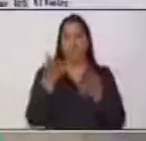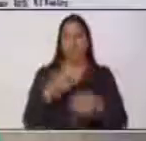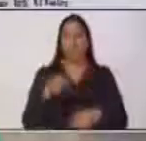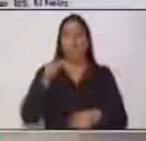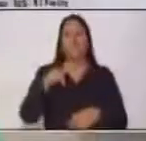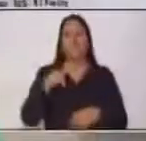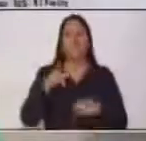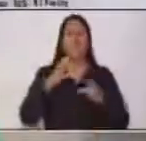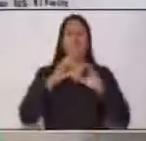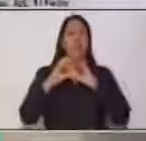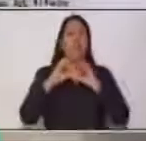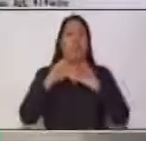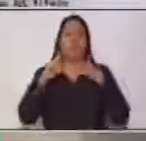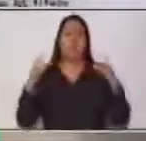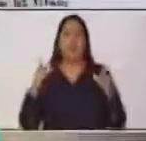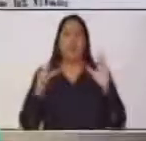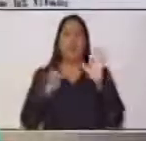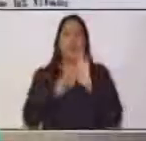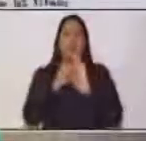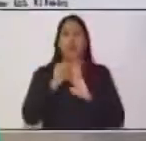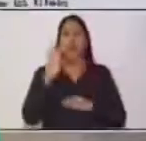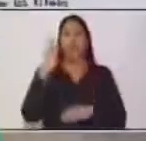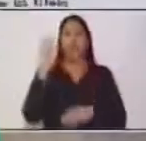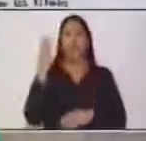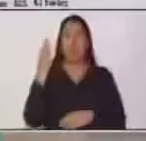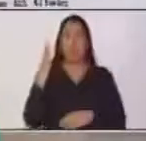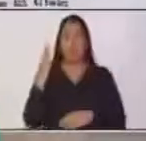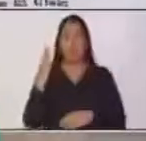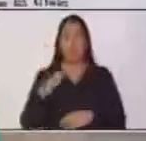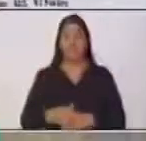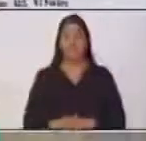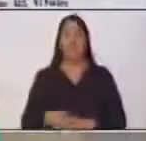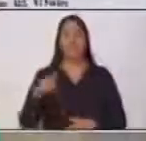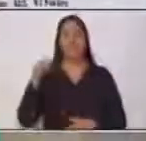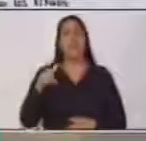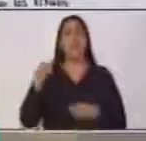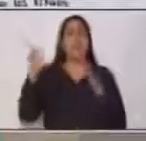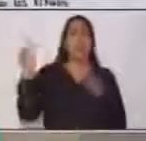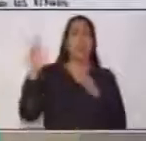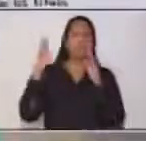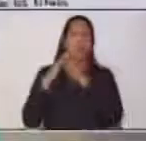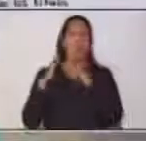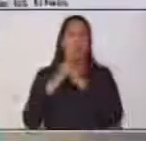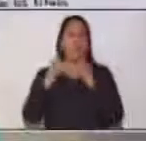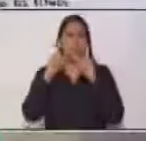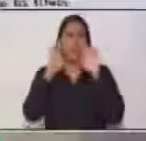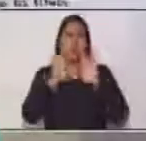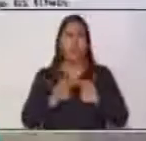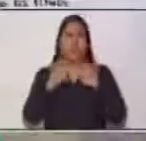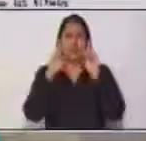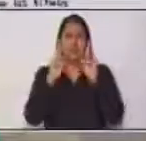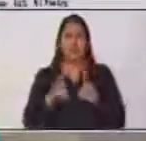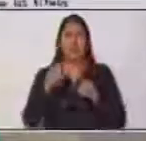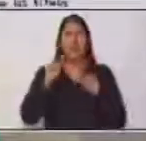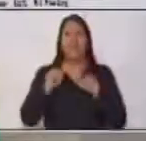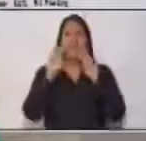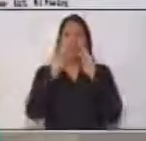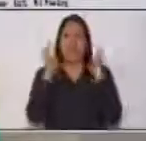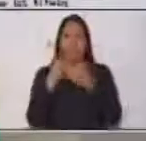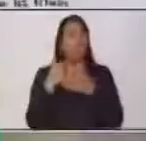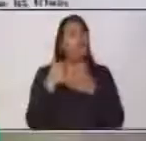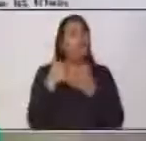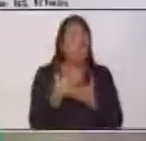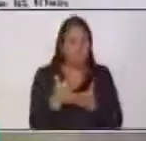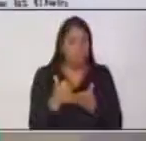Grado de Cuarto Diversificado. Si en casa hay alguna persona con discapacidad, este tema les ayudará a